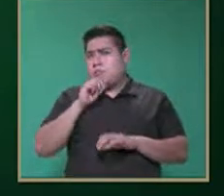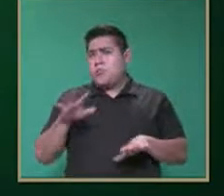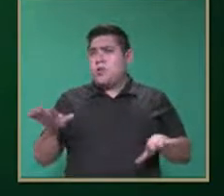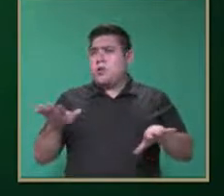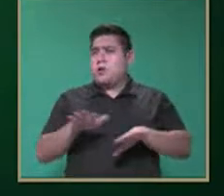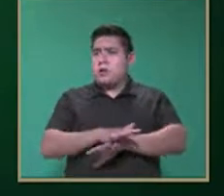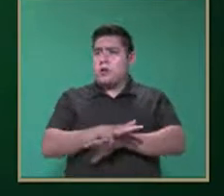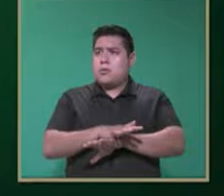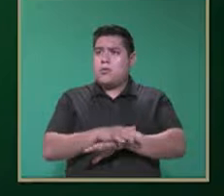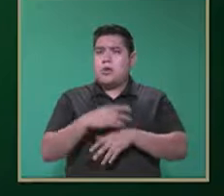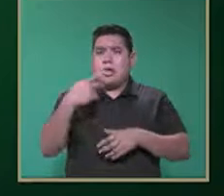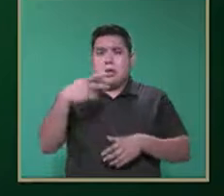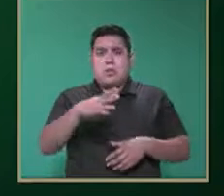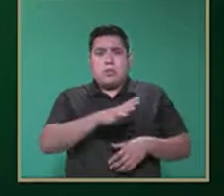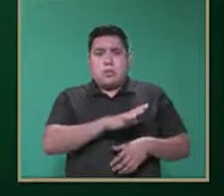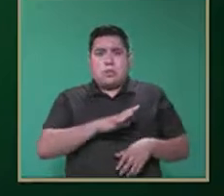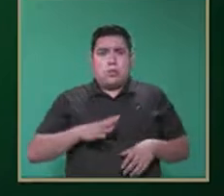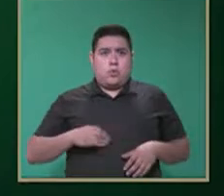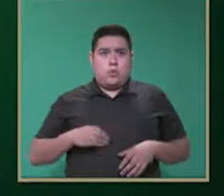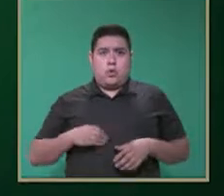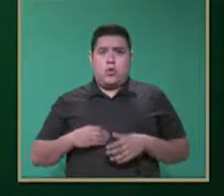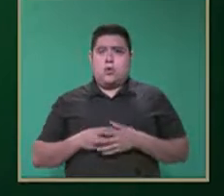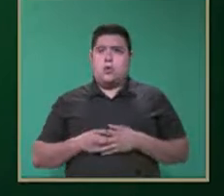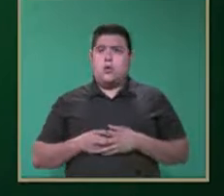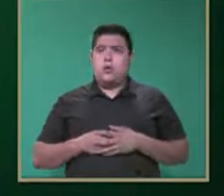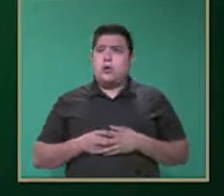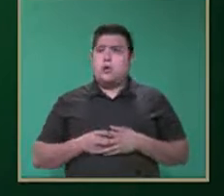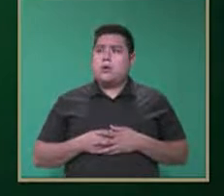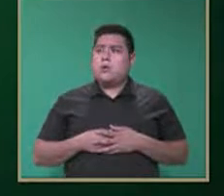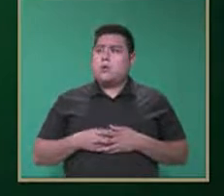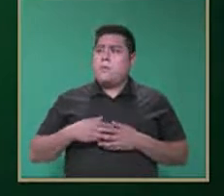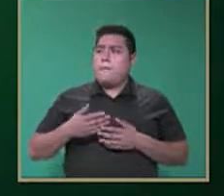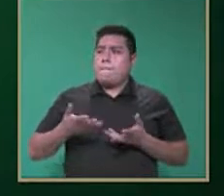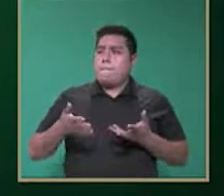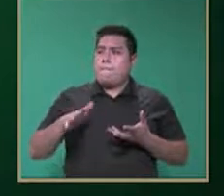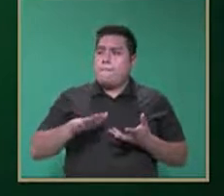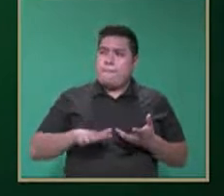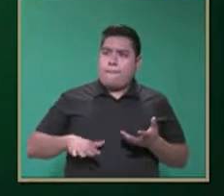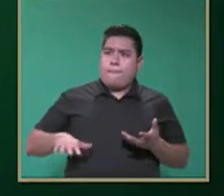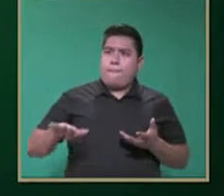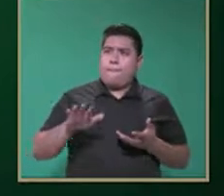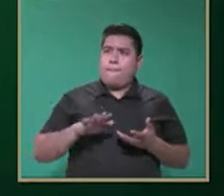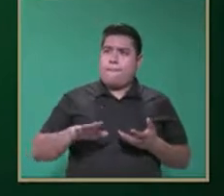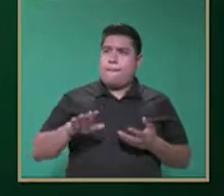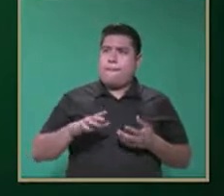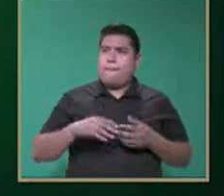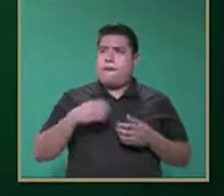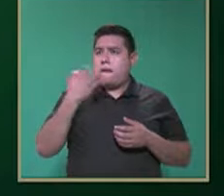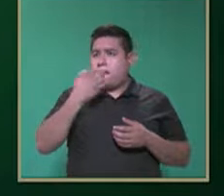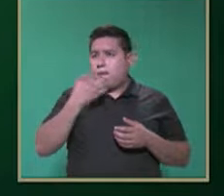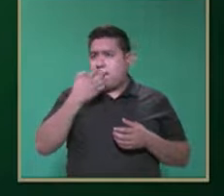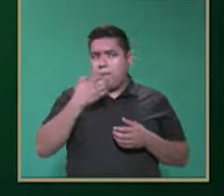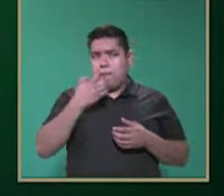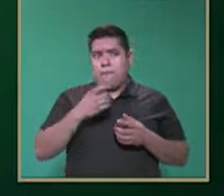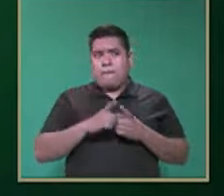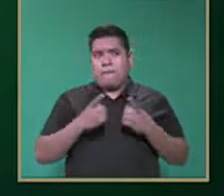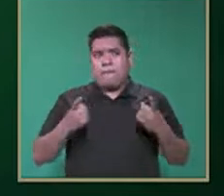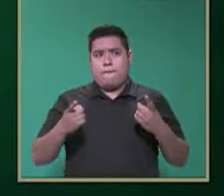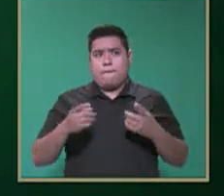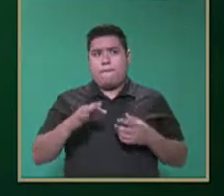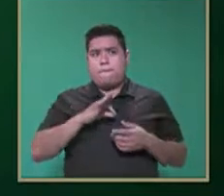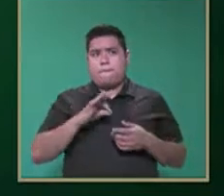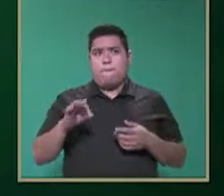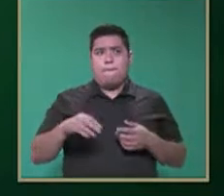para que su hijo se pueda desempeñar con mayor funcionalidad también en la escuela. Primeramente,